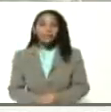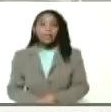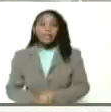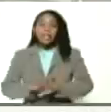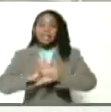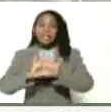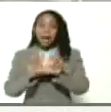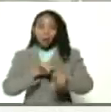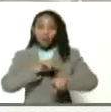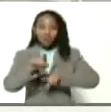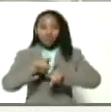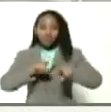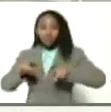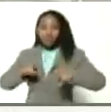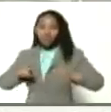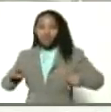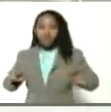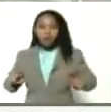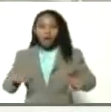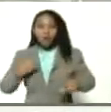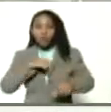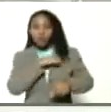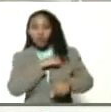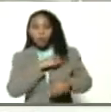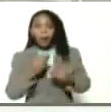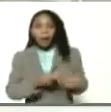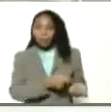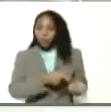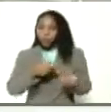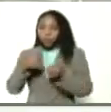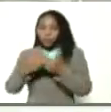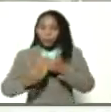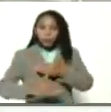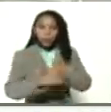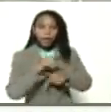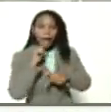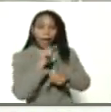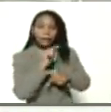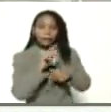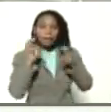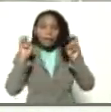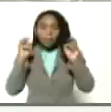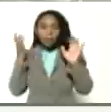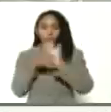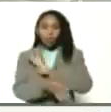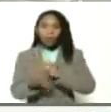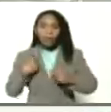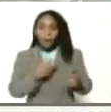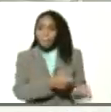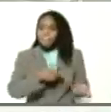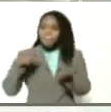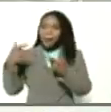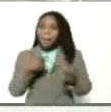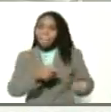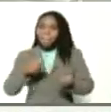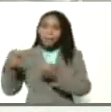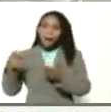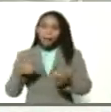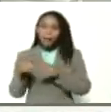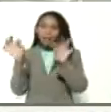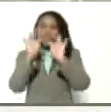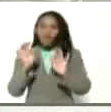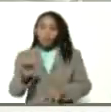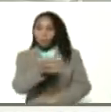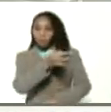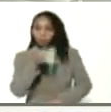ya coordinando con nosotros para llevar adelante el tema de la exportación de manera adecuada.